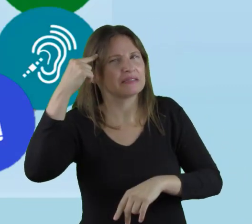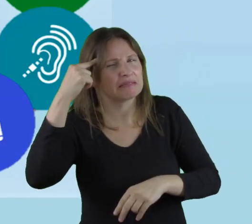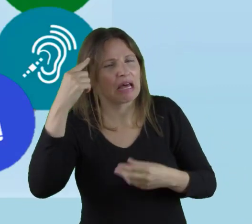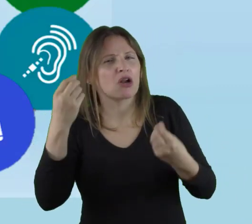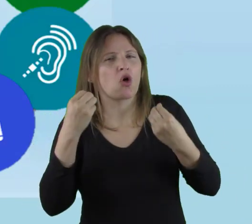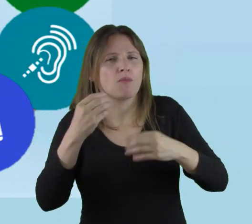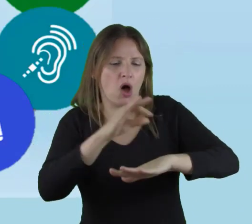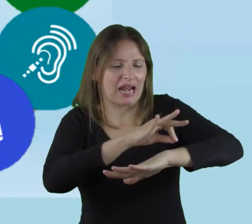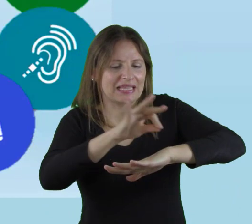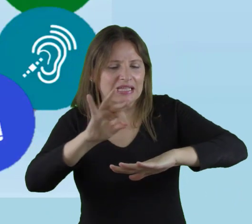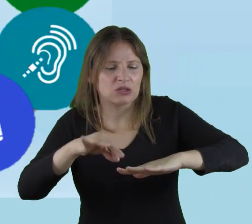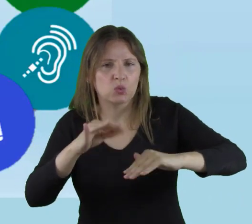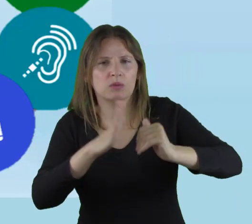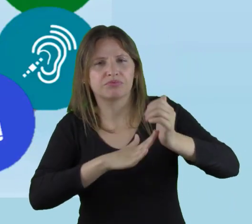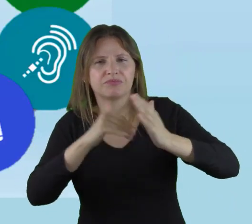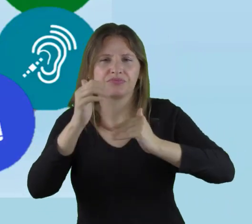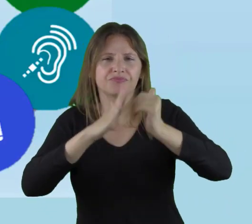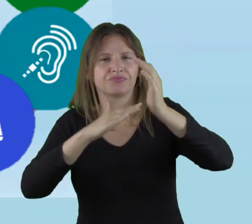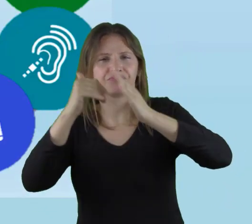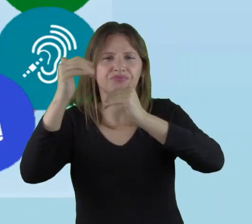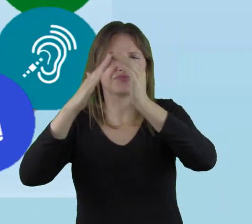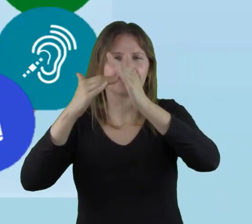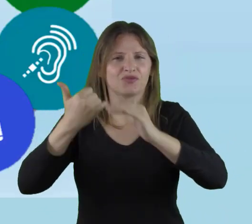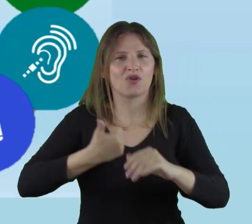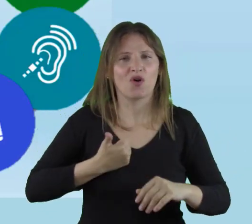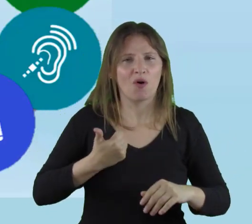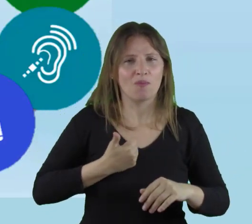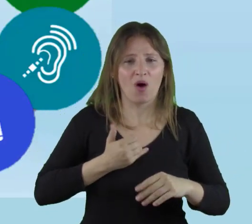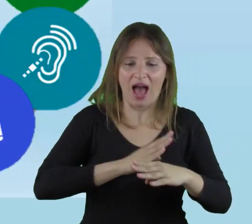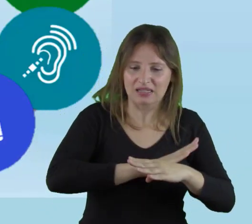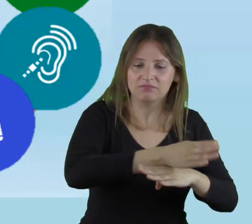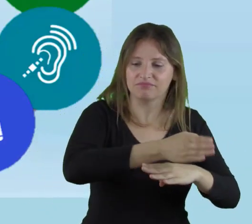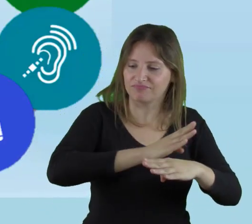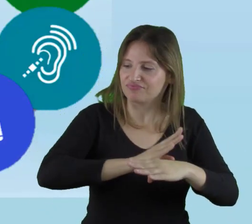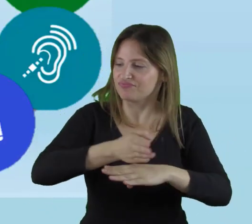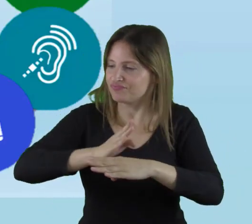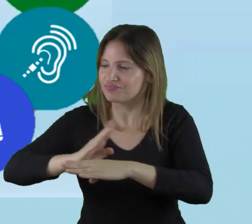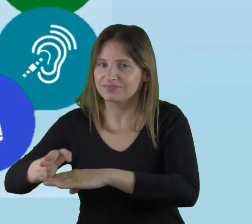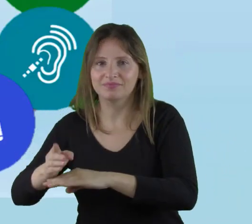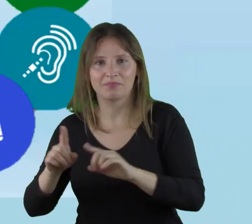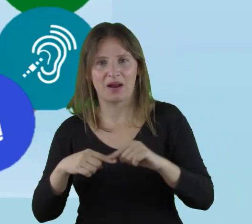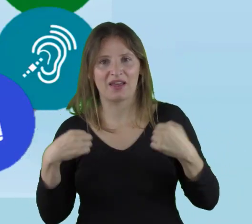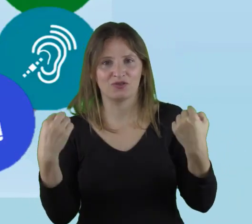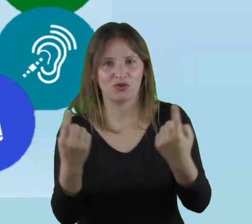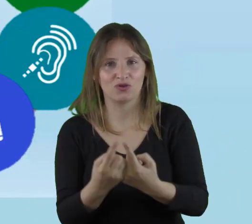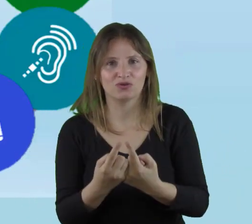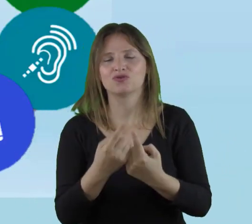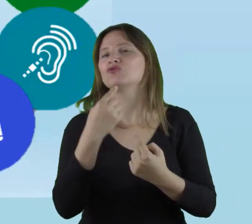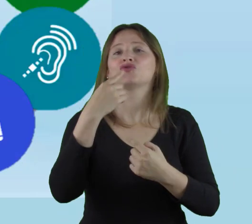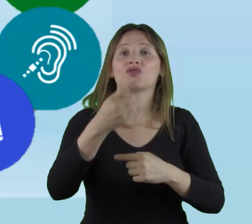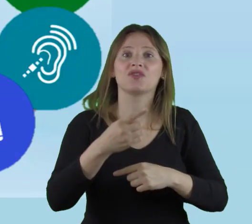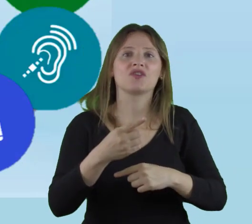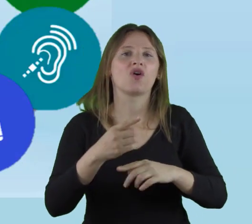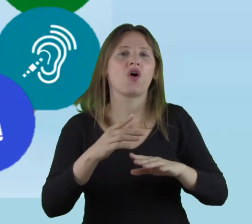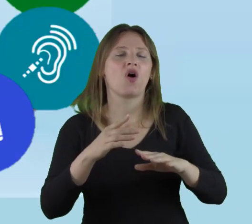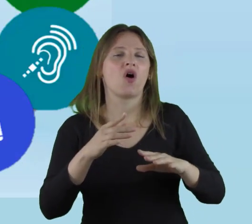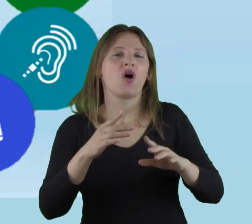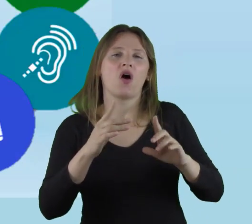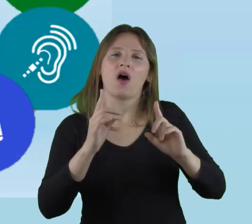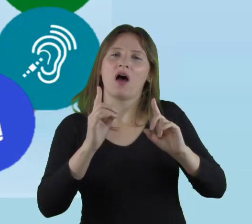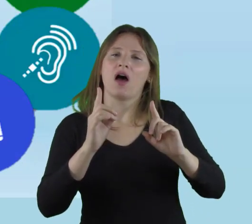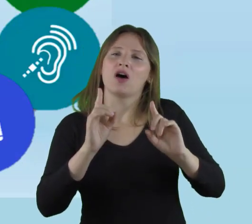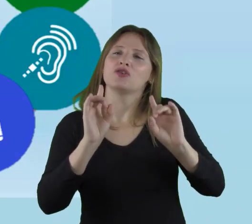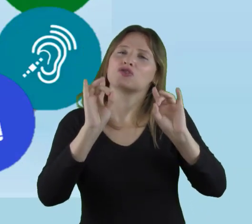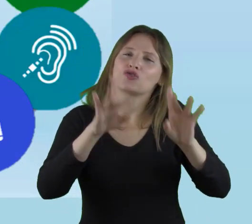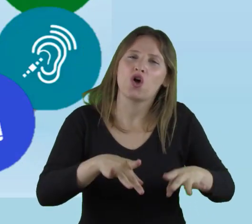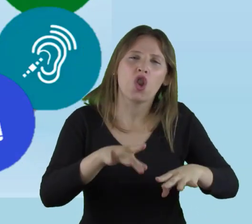unas estructuras que sean accesibles para todo. Y cuando hablo de estructuras me estoy